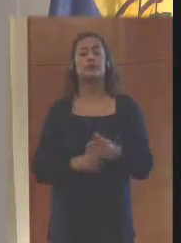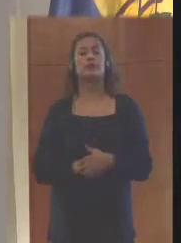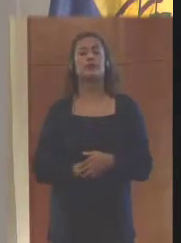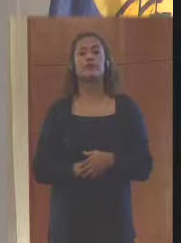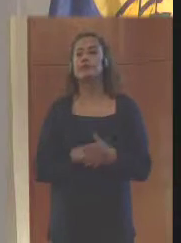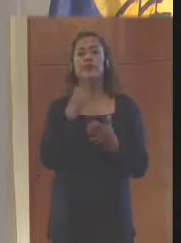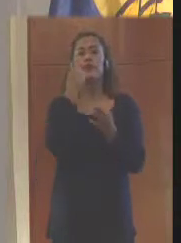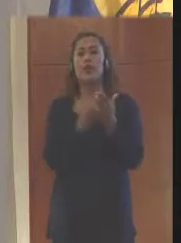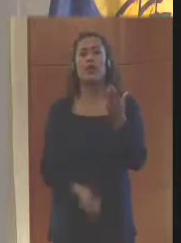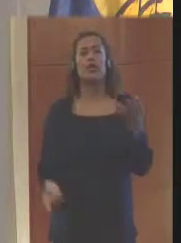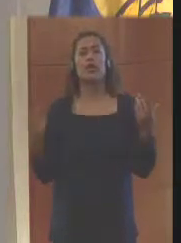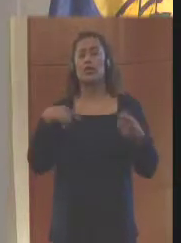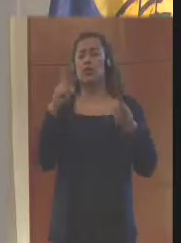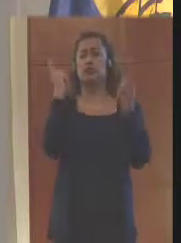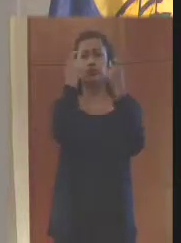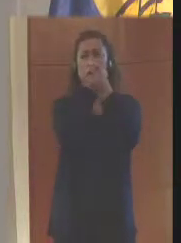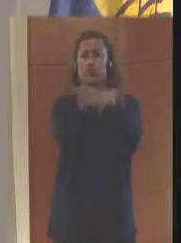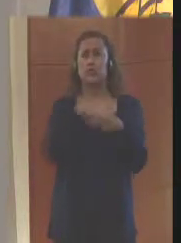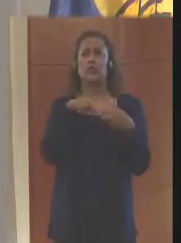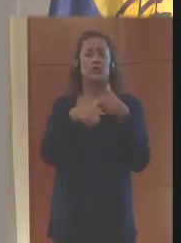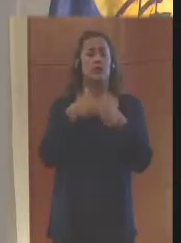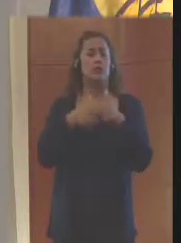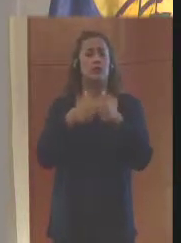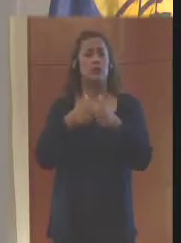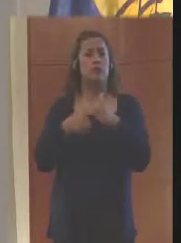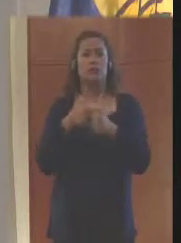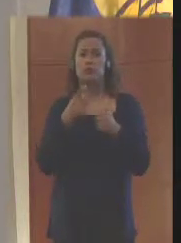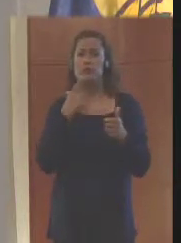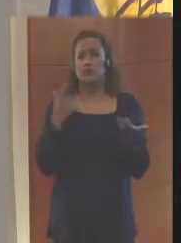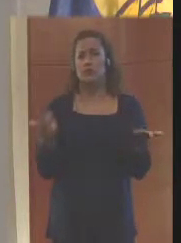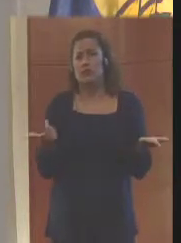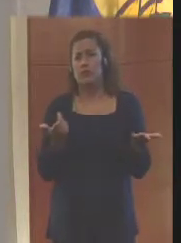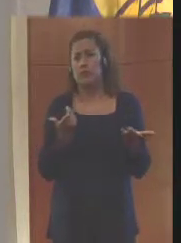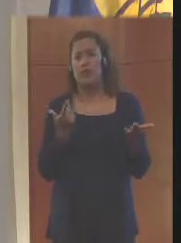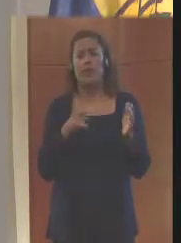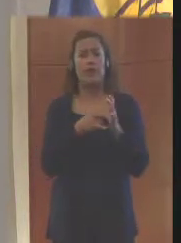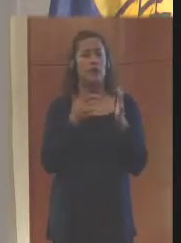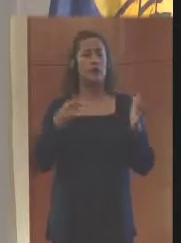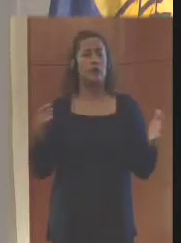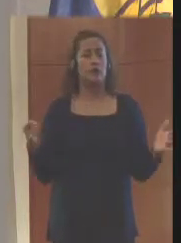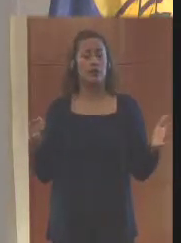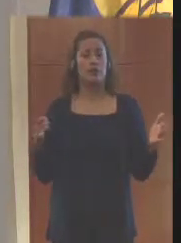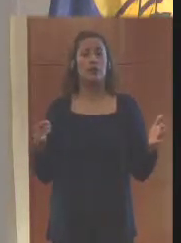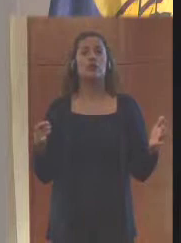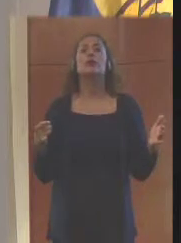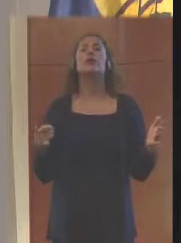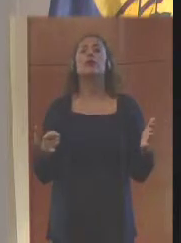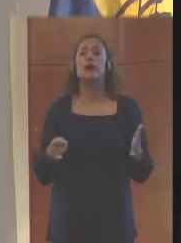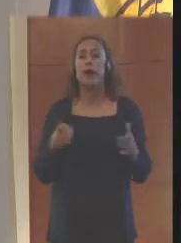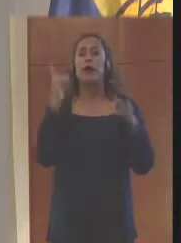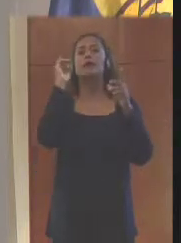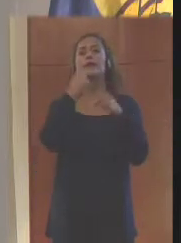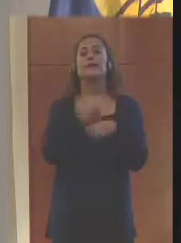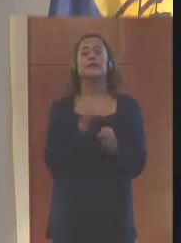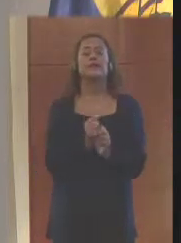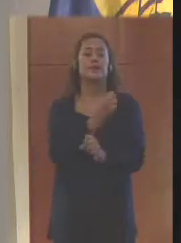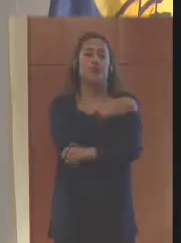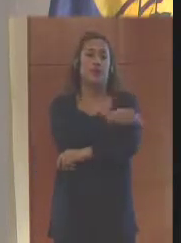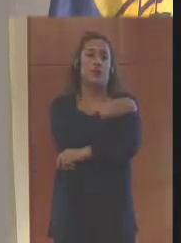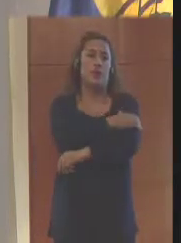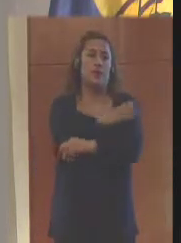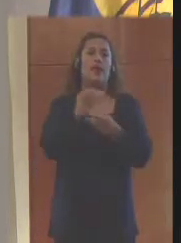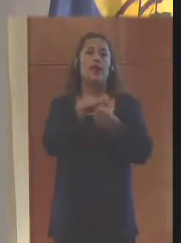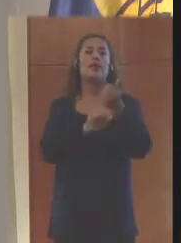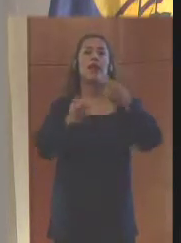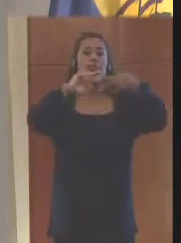¿Cuáles son los retos que tenemos ahora desde esta comisión de riesgo tecnológico? La creación de esas comisiones de riesgo a nivel